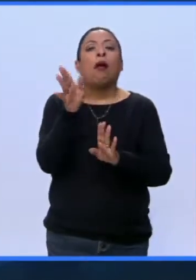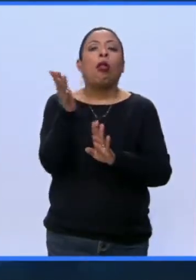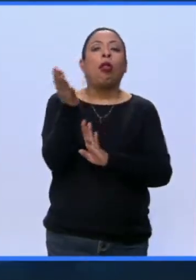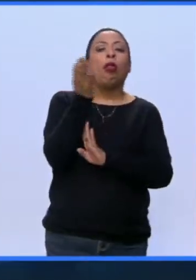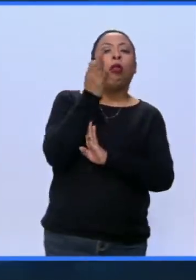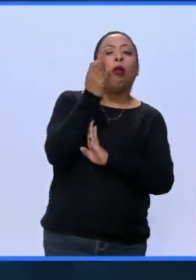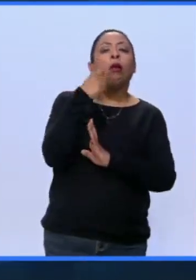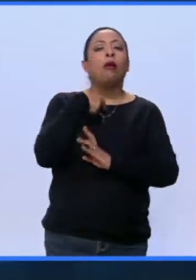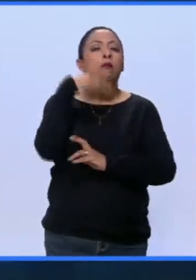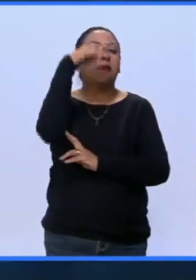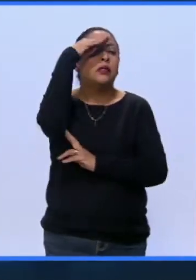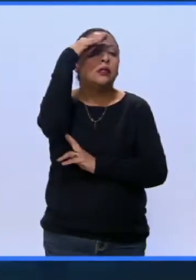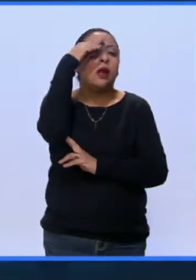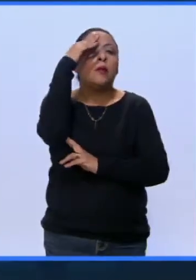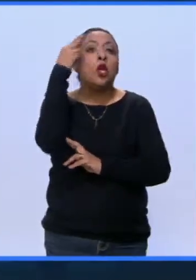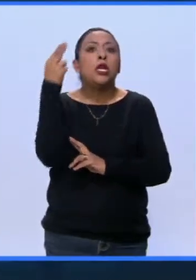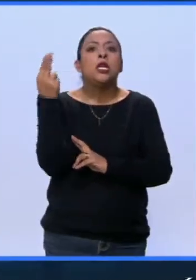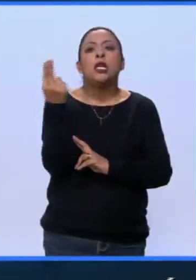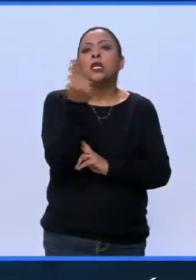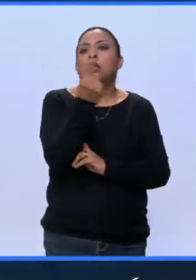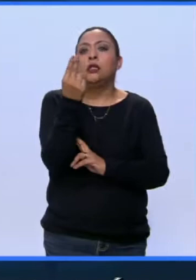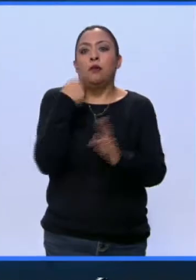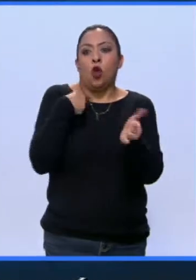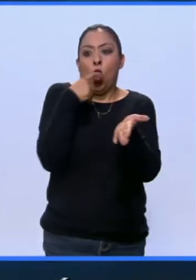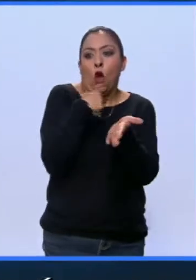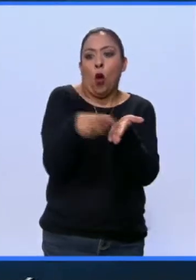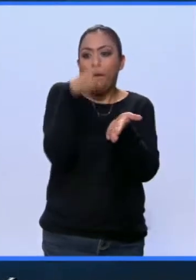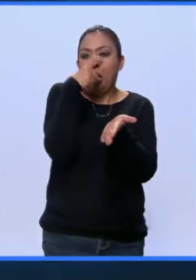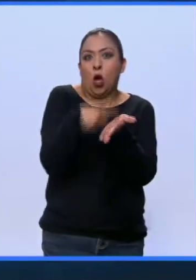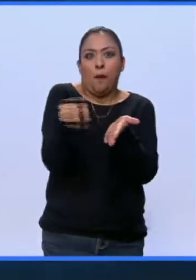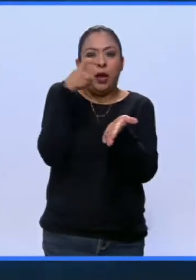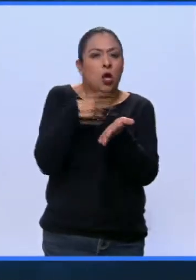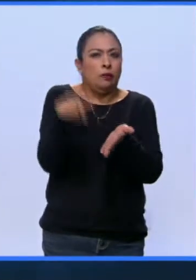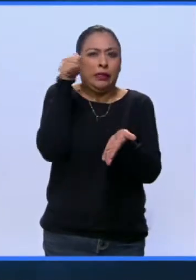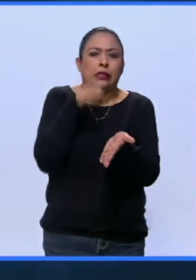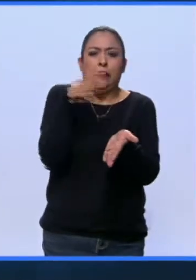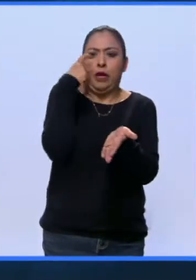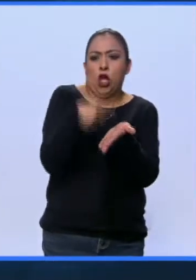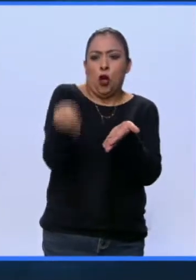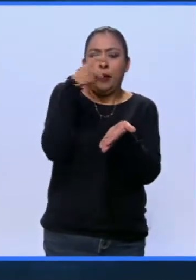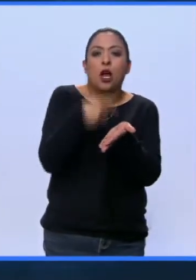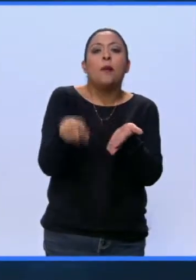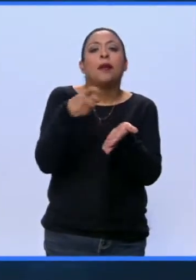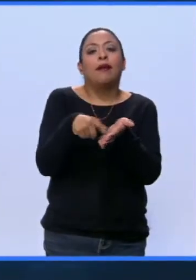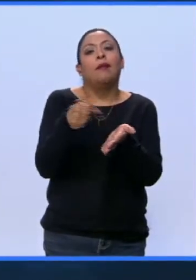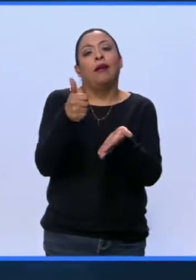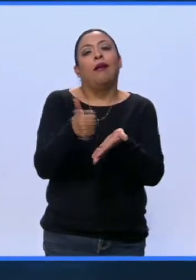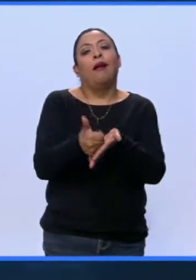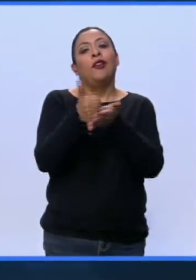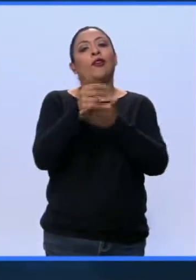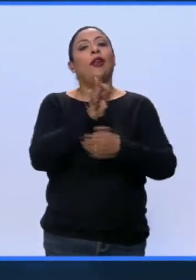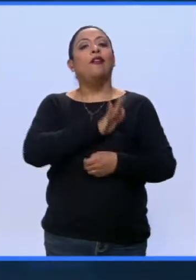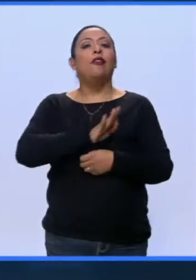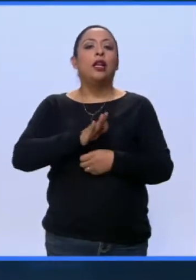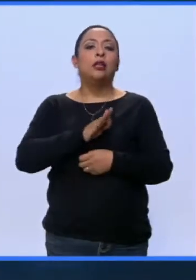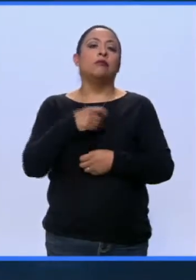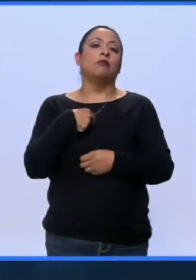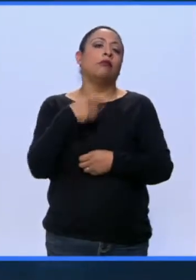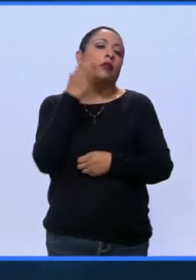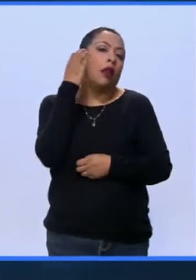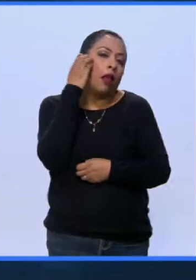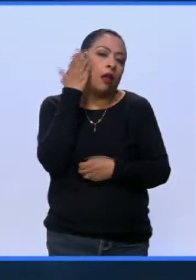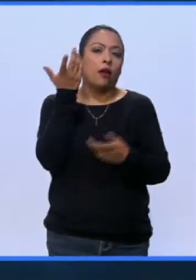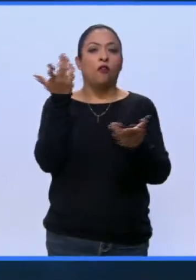que necesitamos estar consumiendo permanentemente para ser más felices. Entonces va desde el teléfono celular,